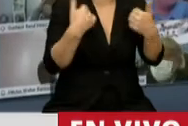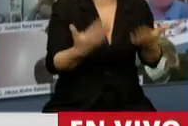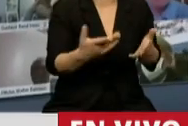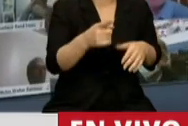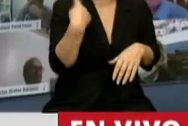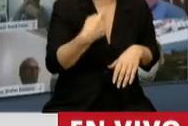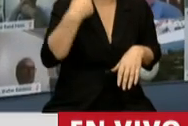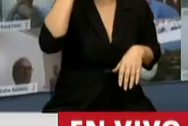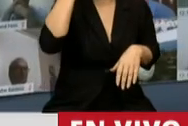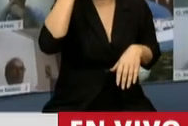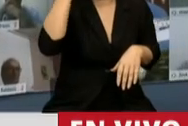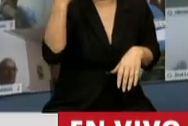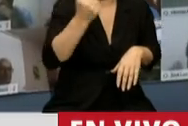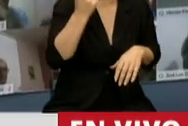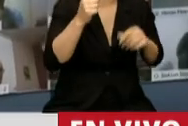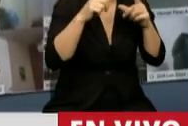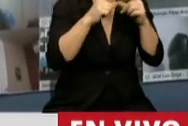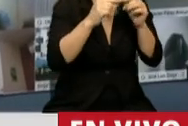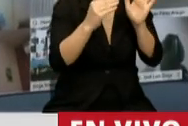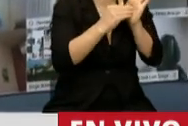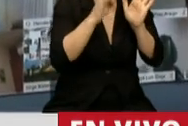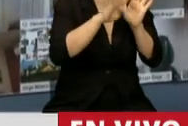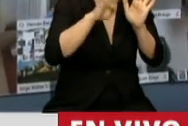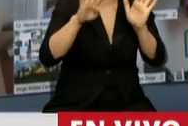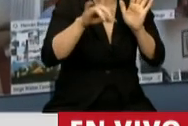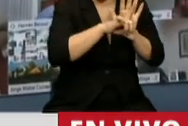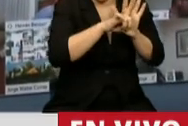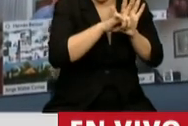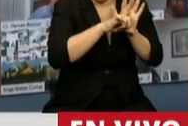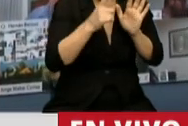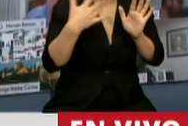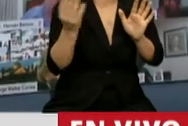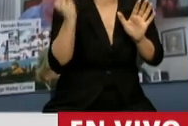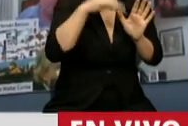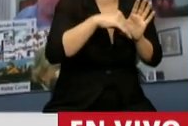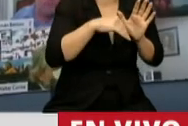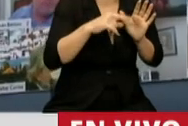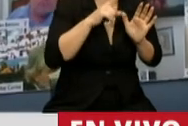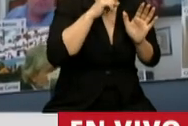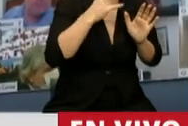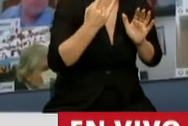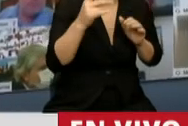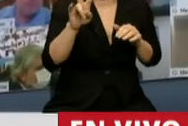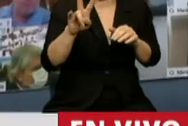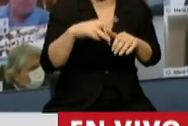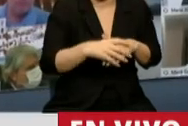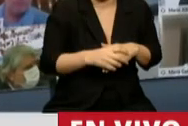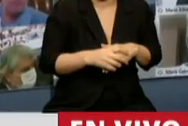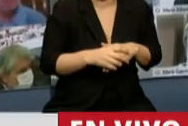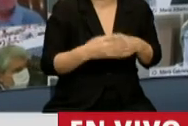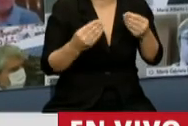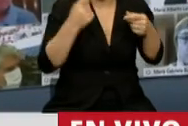propicio la ampliación del artículo 44 de la ley con la incorporación de los incisos T, y B, para la